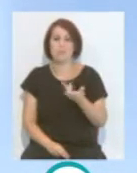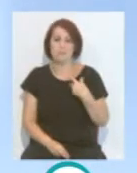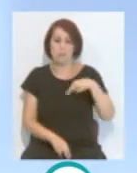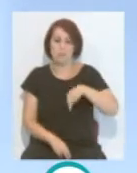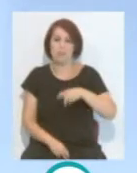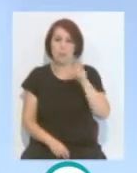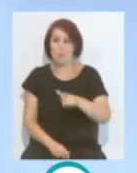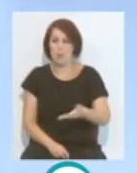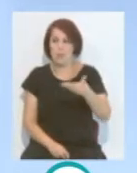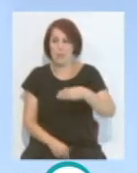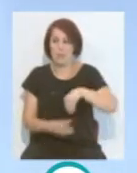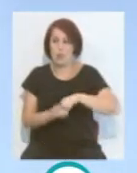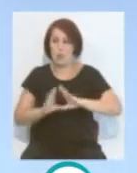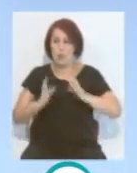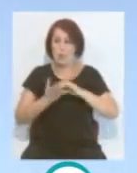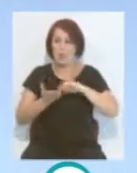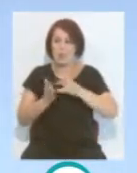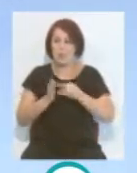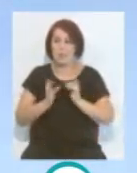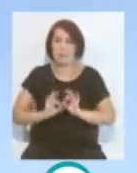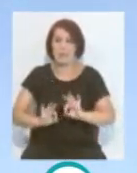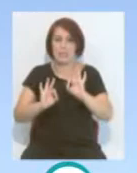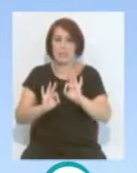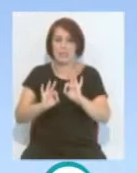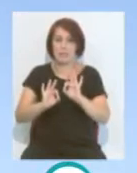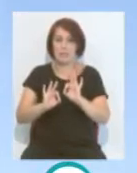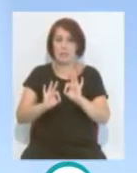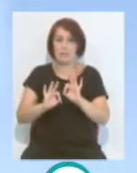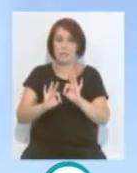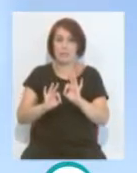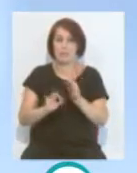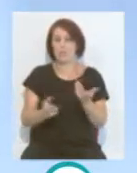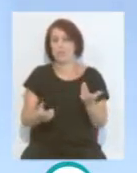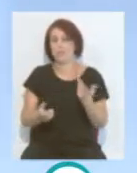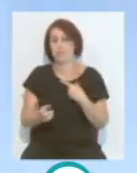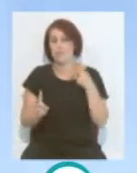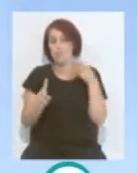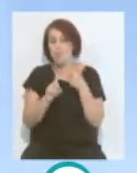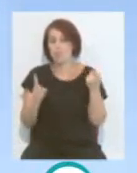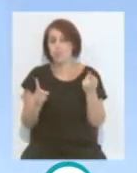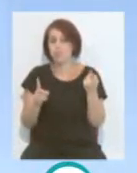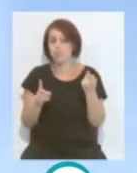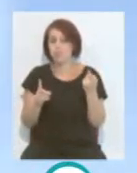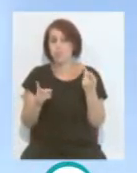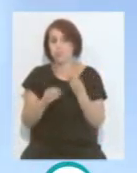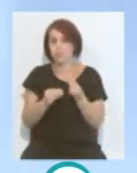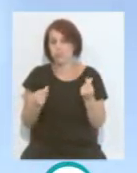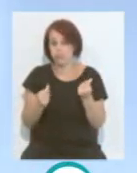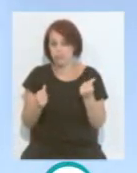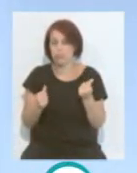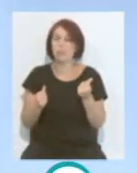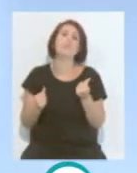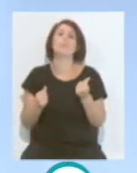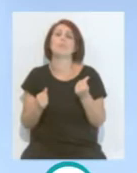importante en el cuerpo técnico, especialmente para contrarrestar, en el buen sentido de la